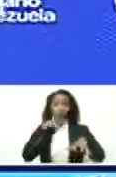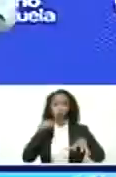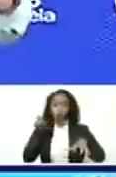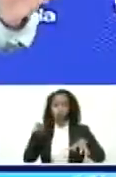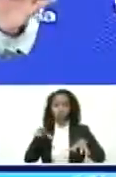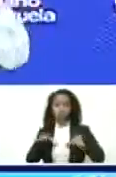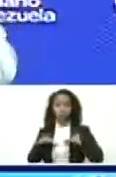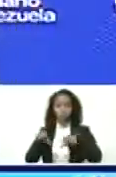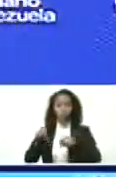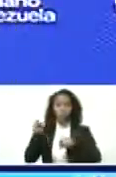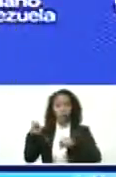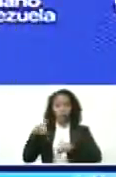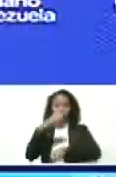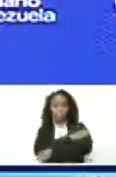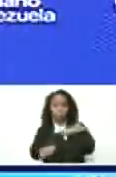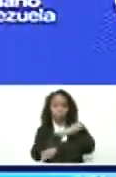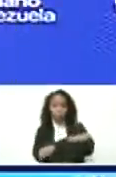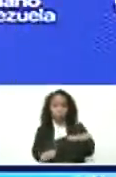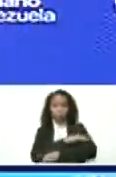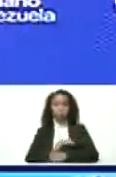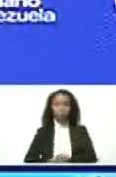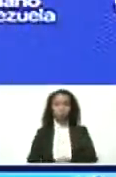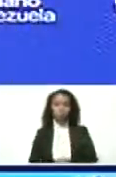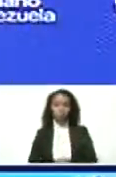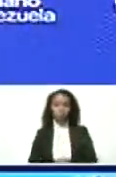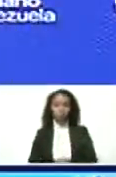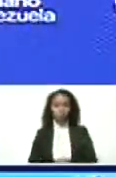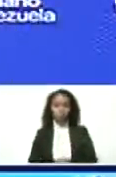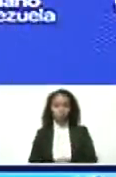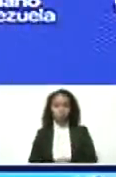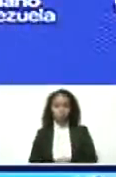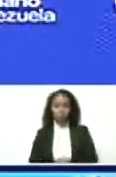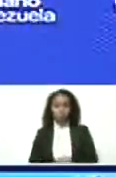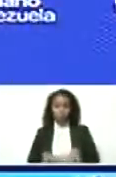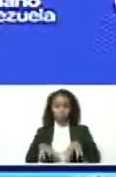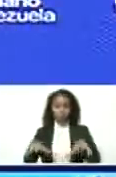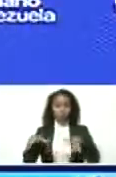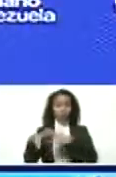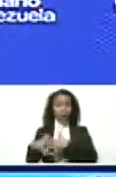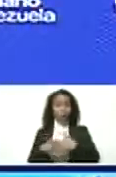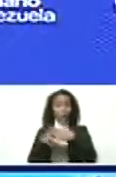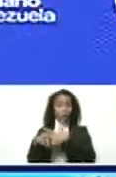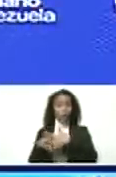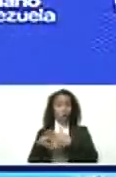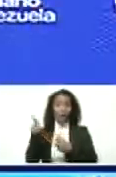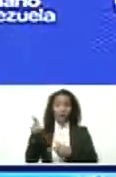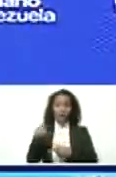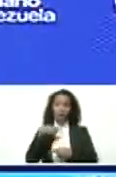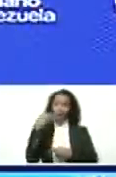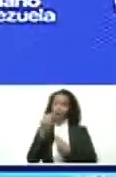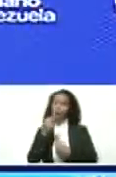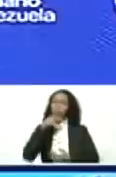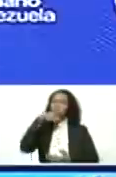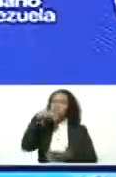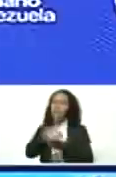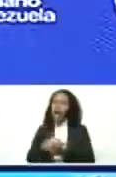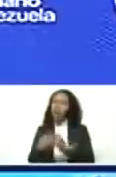capitalistas, son oligarcas? Y los multimillonarios estadounidenses, ¿cómo se llaman?